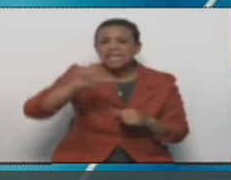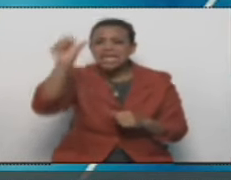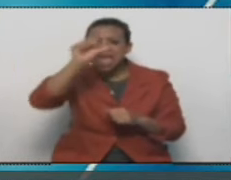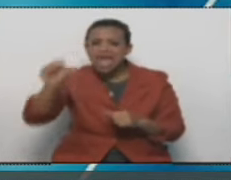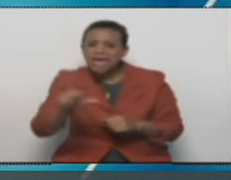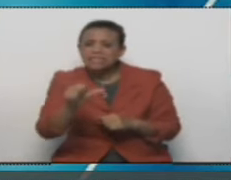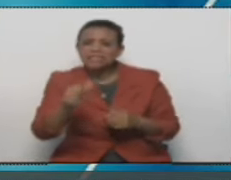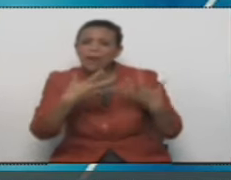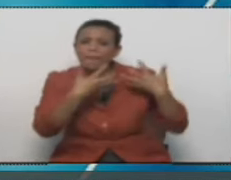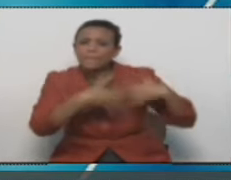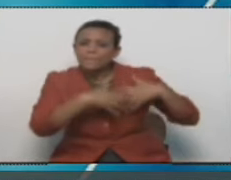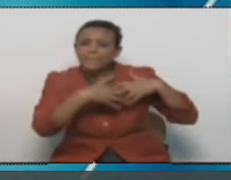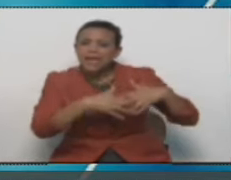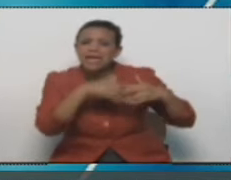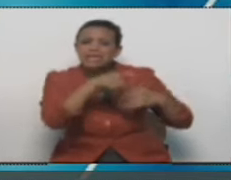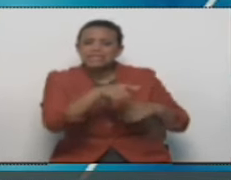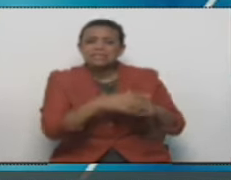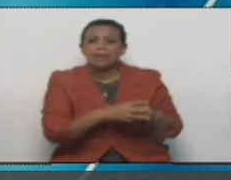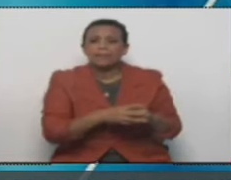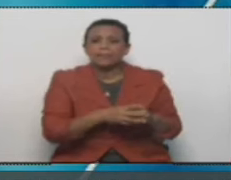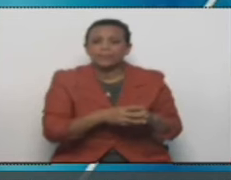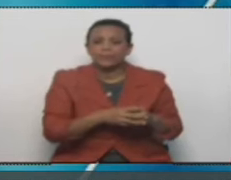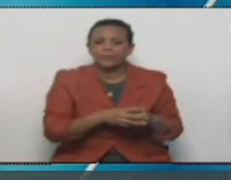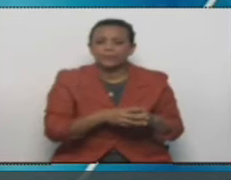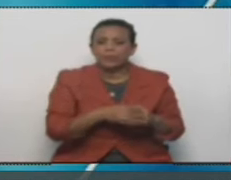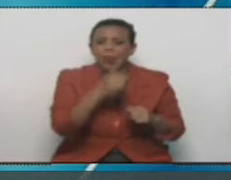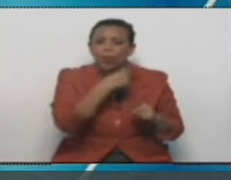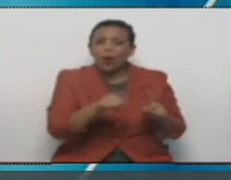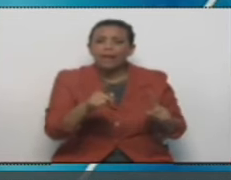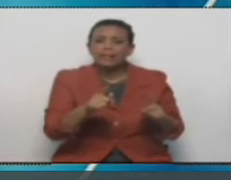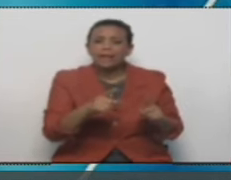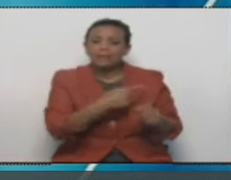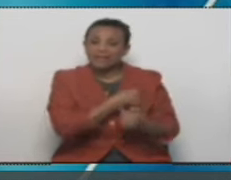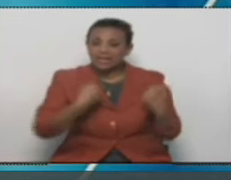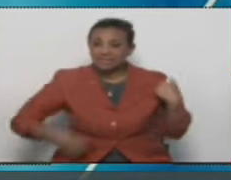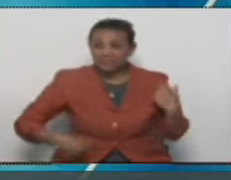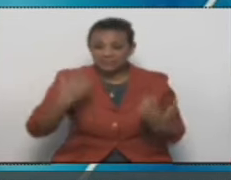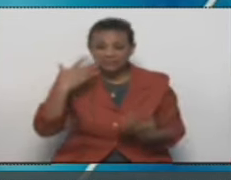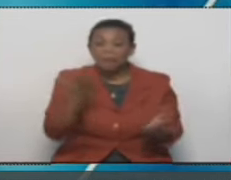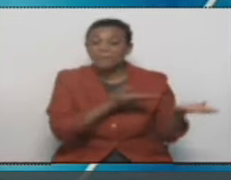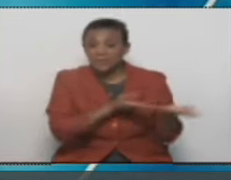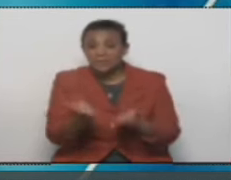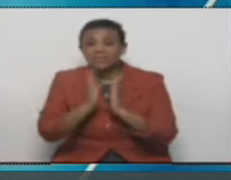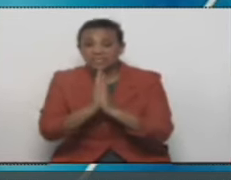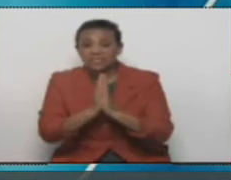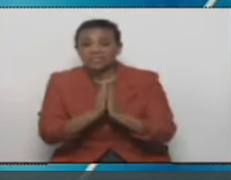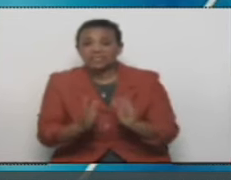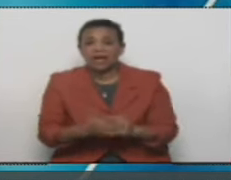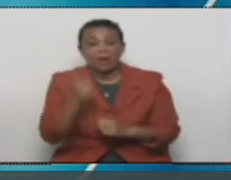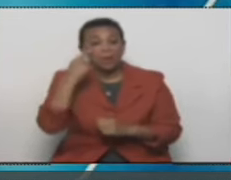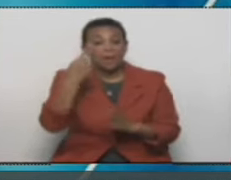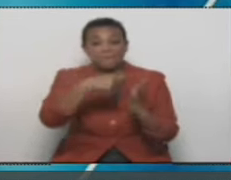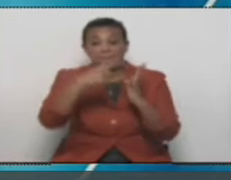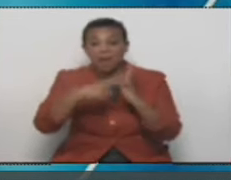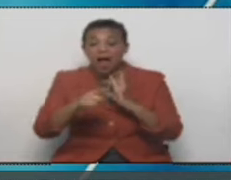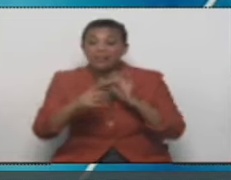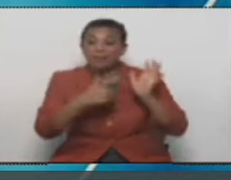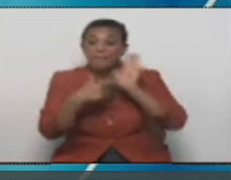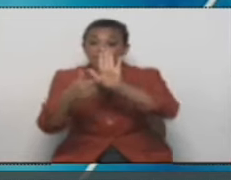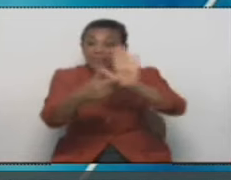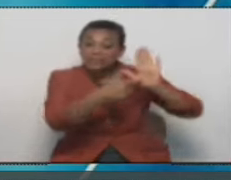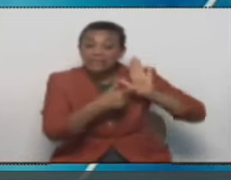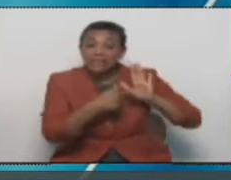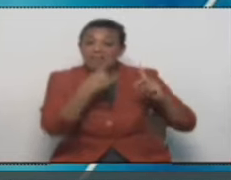subsidiada de la Huangchuan Group de la China. Bueno, aquí están los representantes, así que,